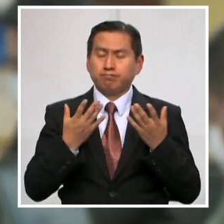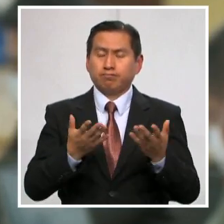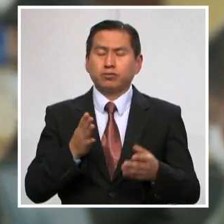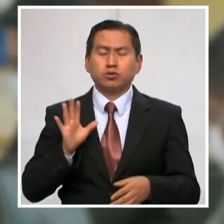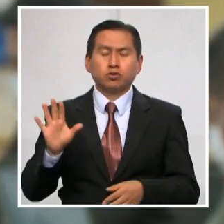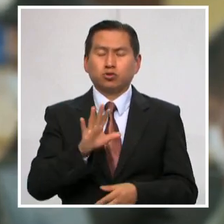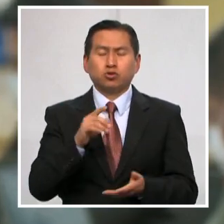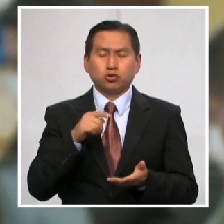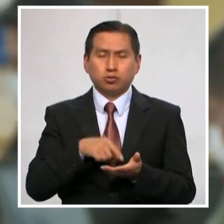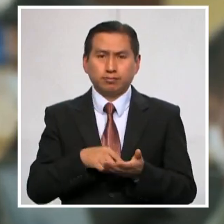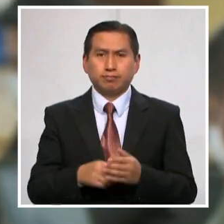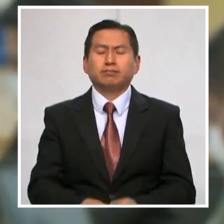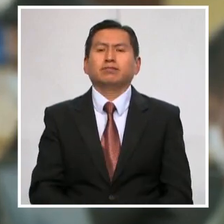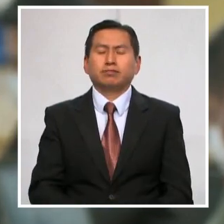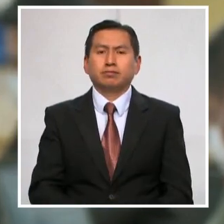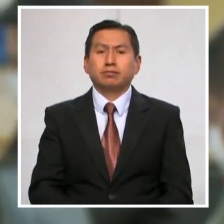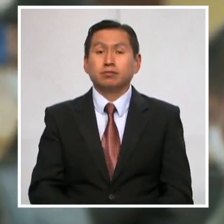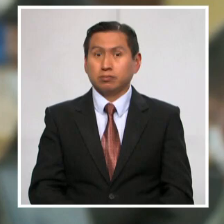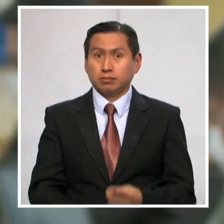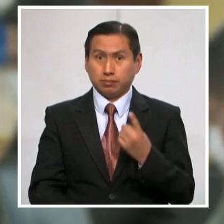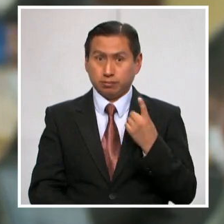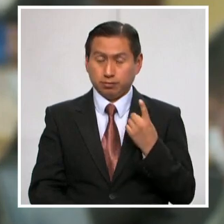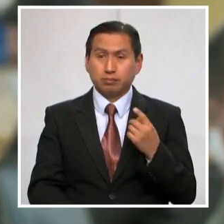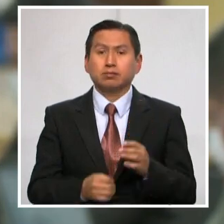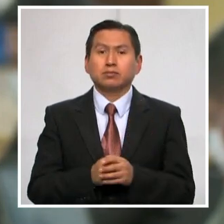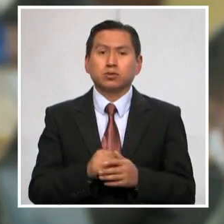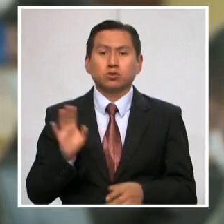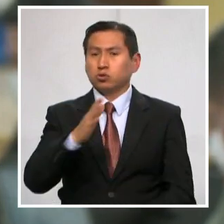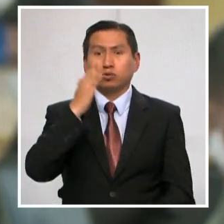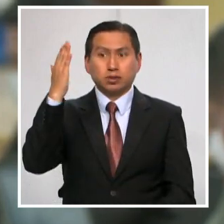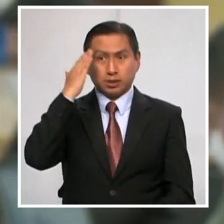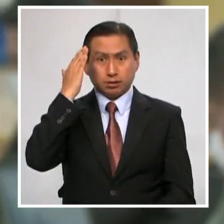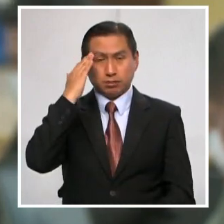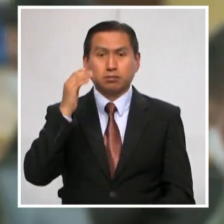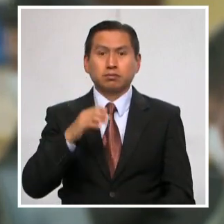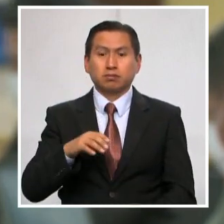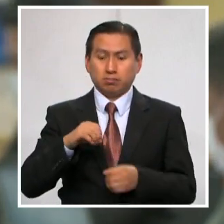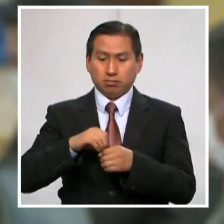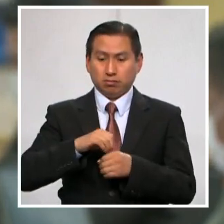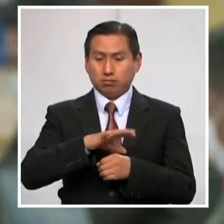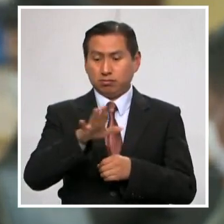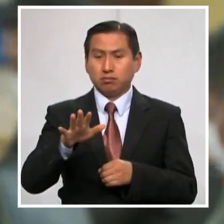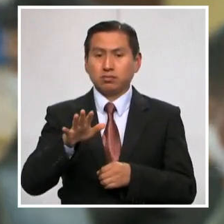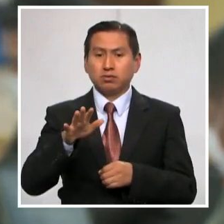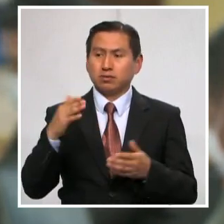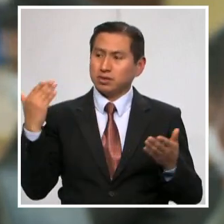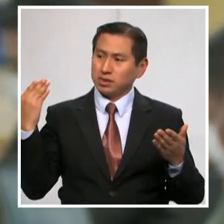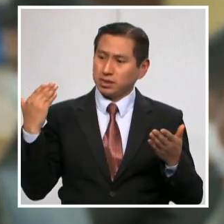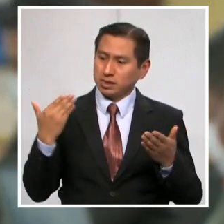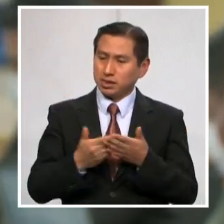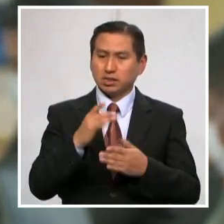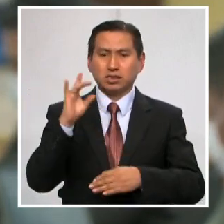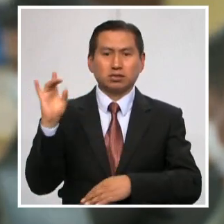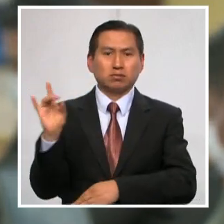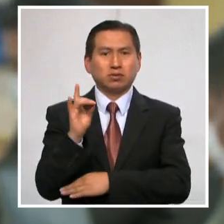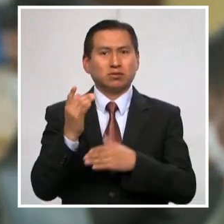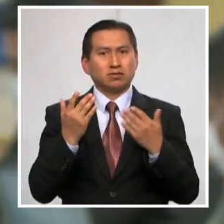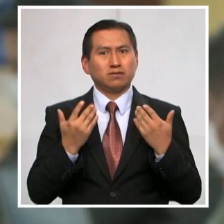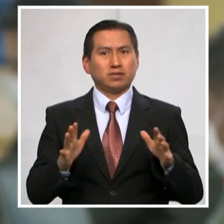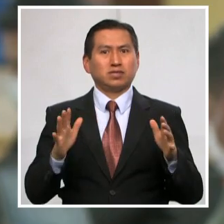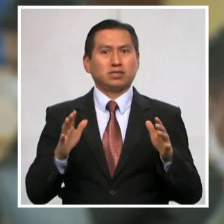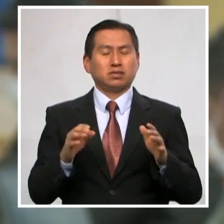En primer lugar, y como saben, el virus ya entró al país. En segundo lugar,